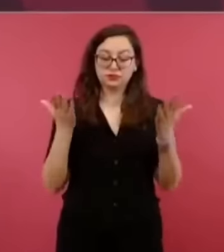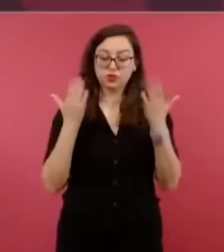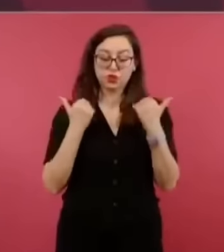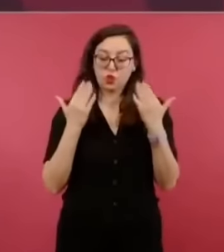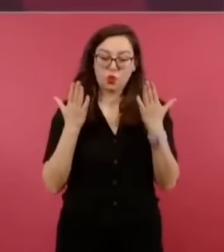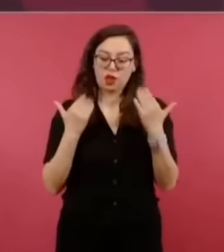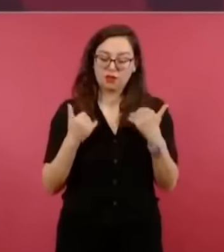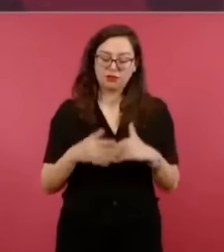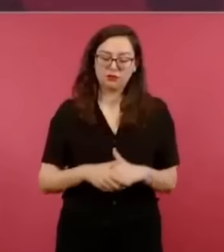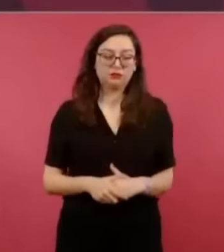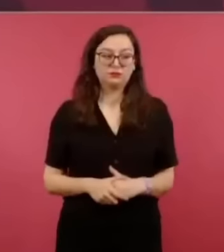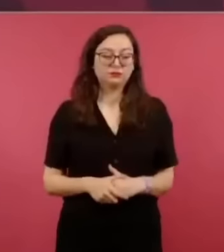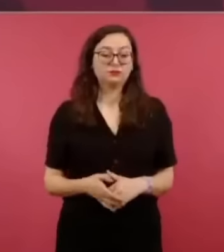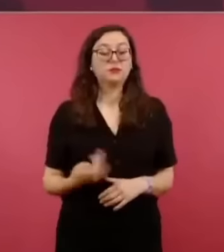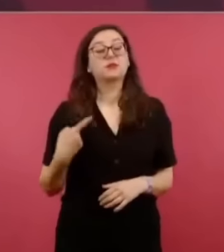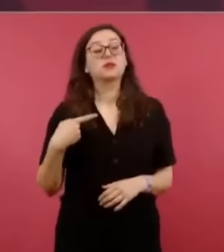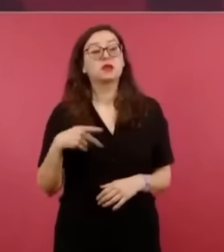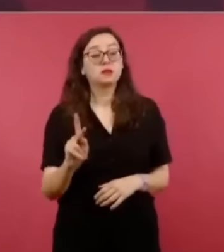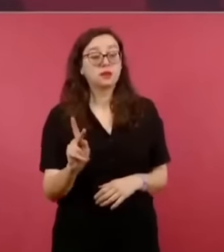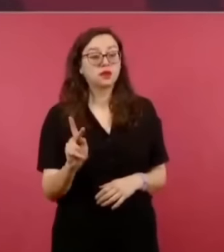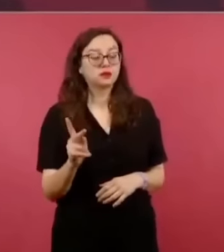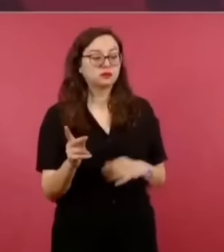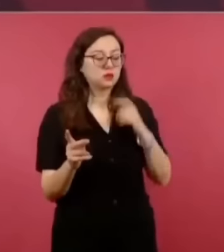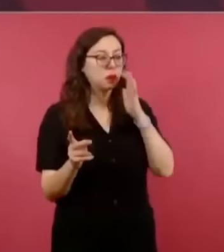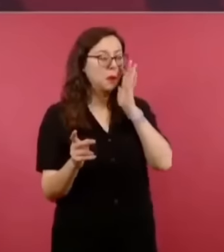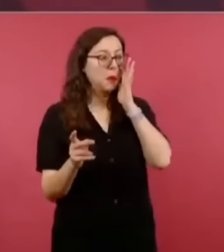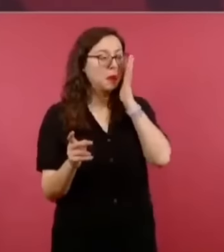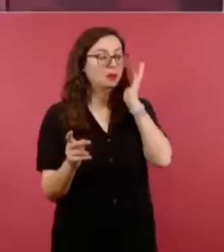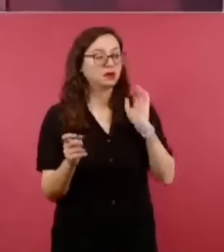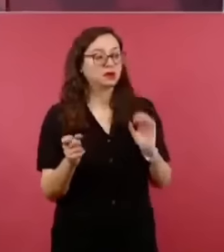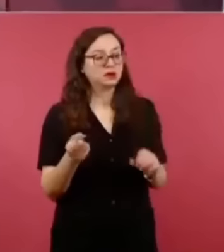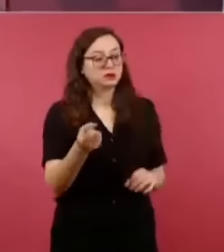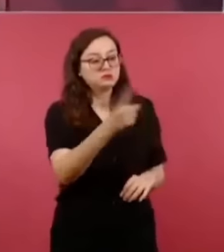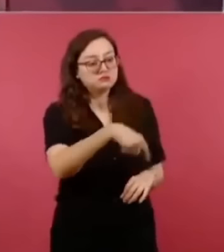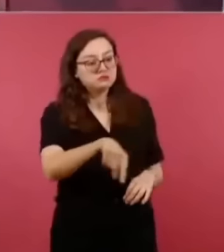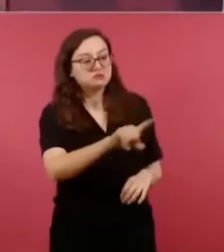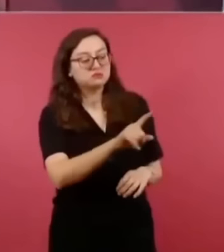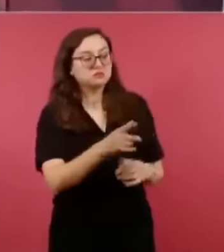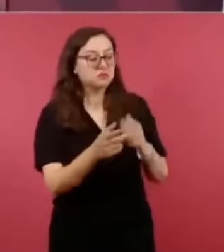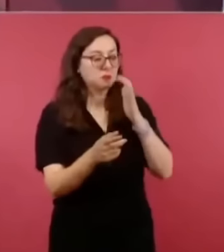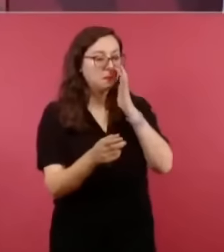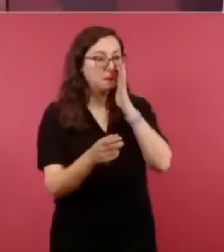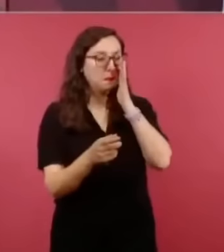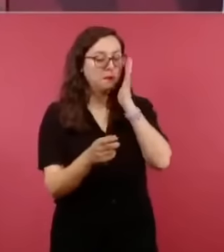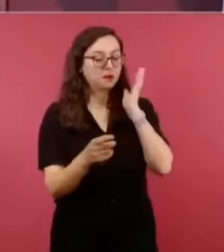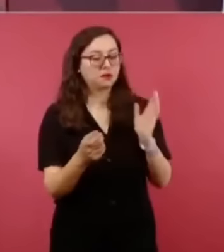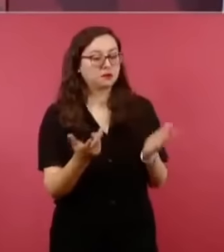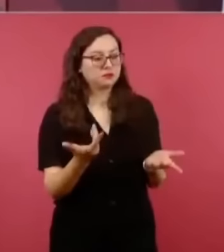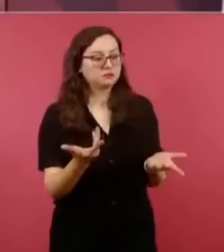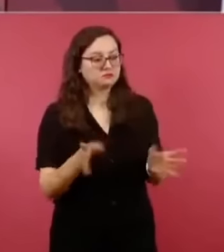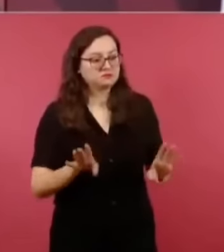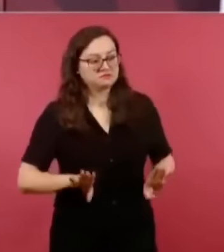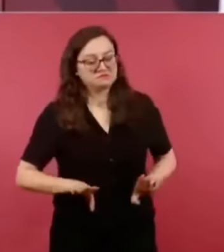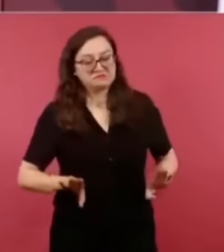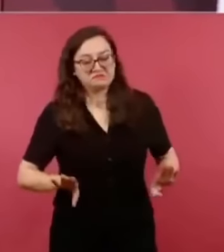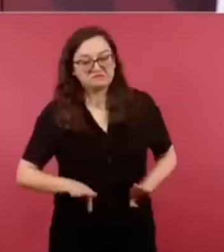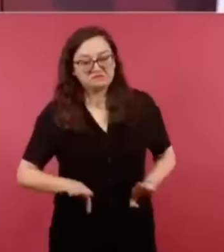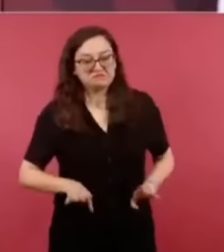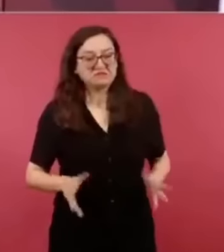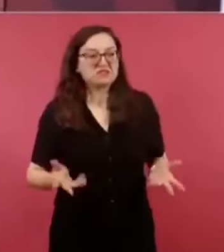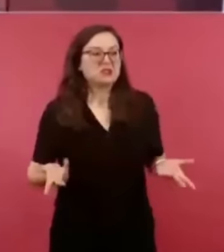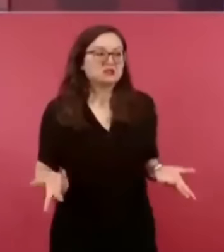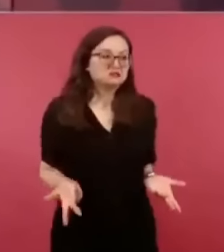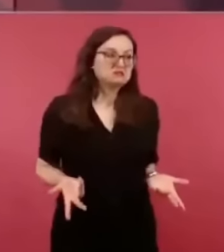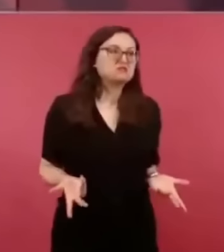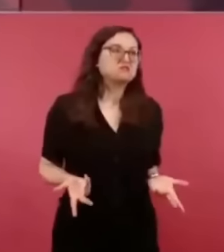o lo que ha sido más